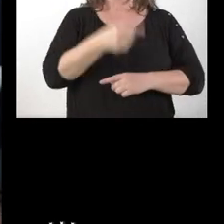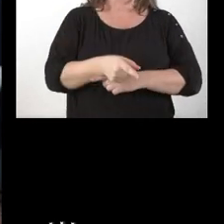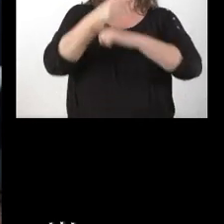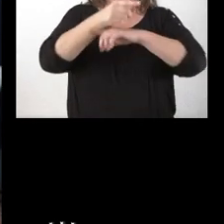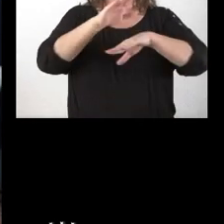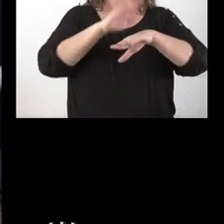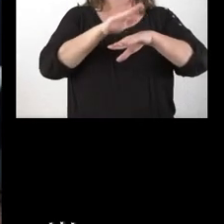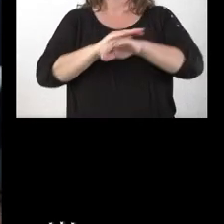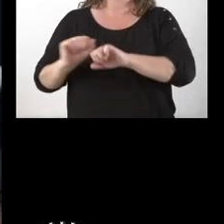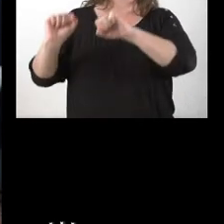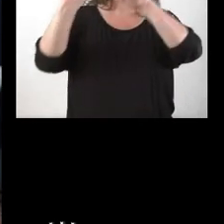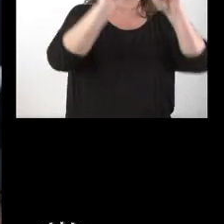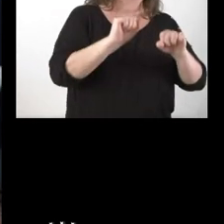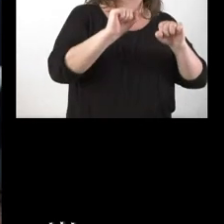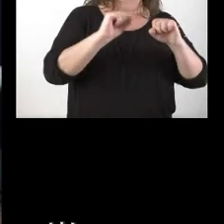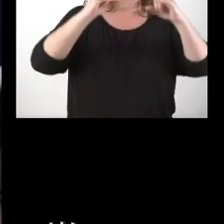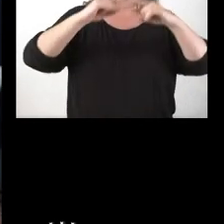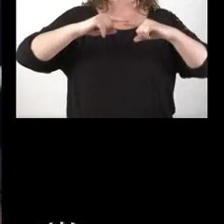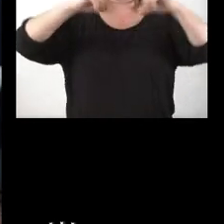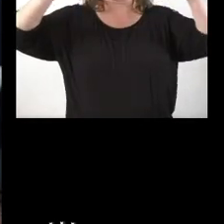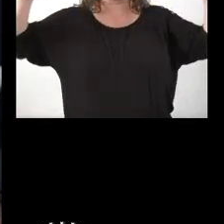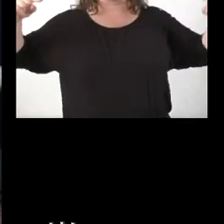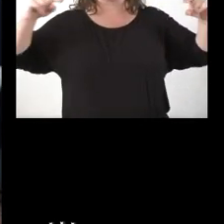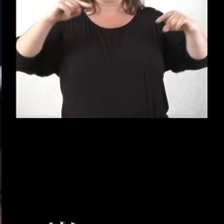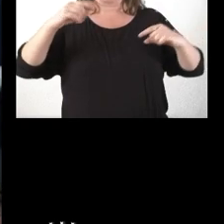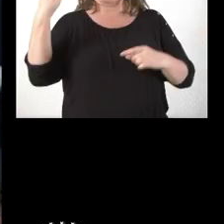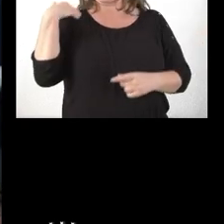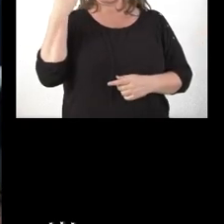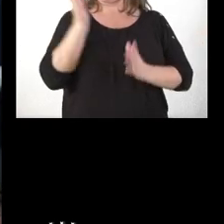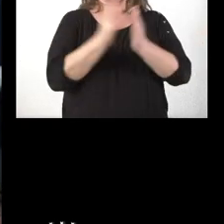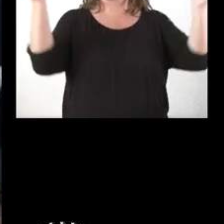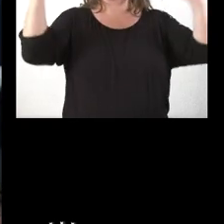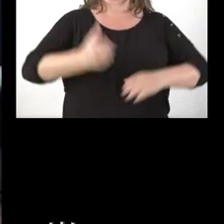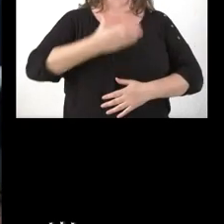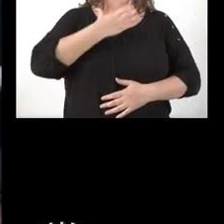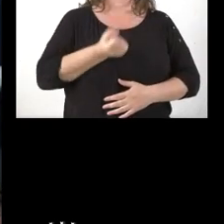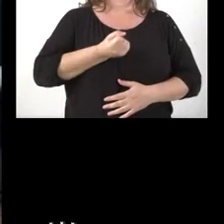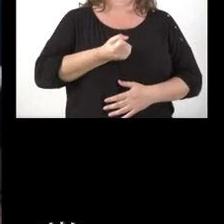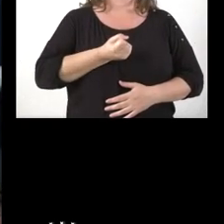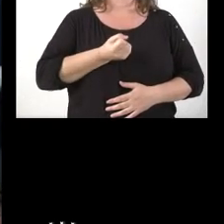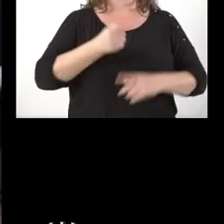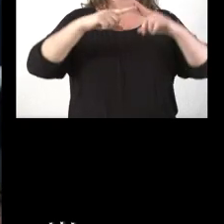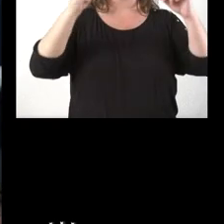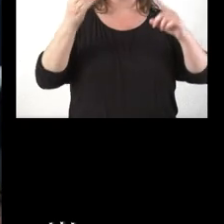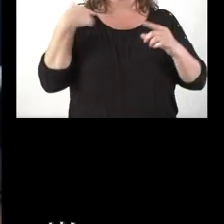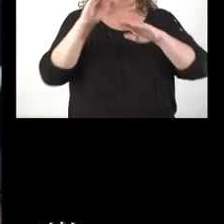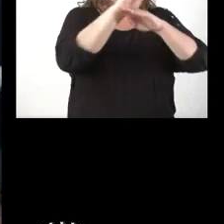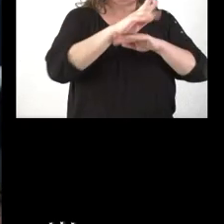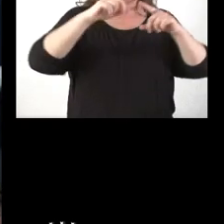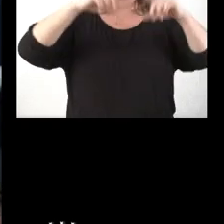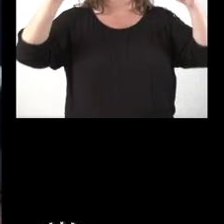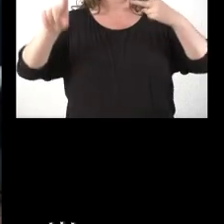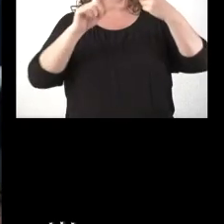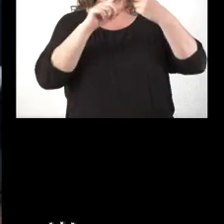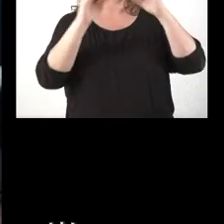reforzar la protección del acueducto, aprobada hace poco más de un mes por el Ayuntamiento de Segovia, que entró en vigor. Por otro lado, sobre la Casa de